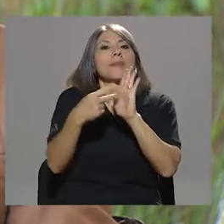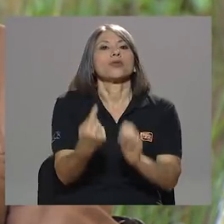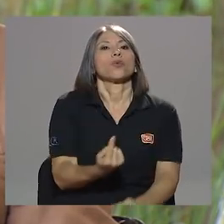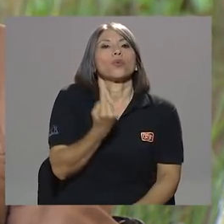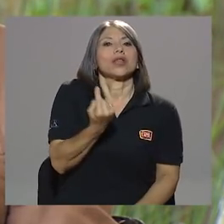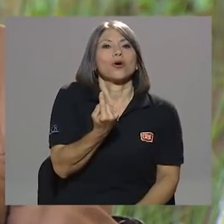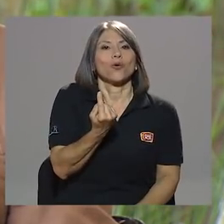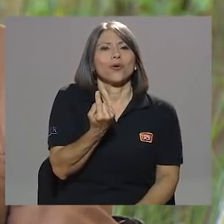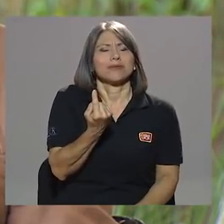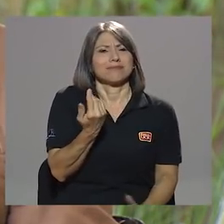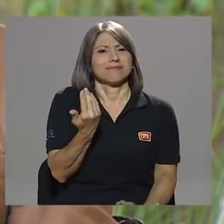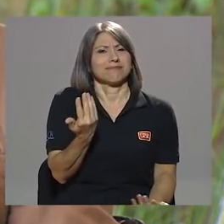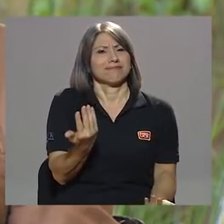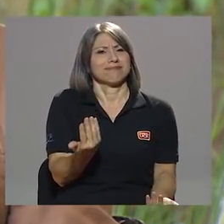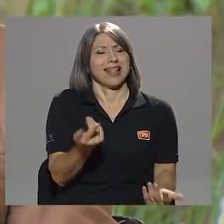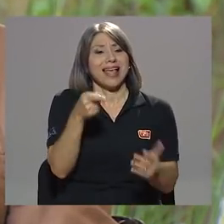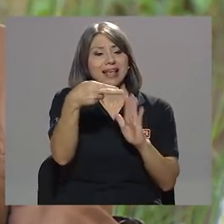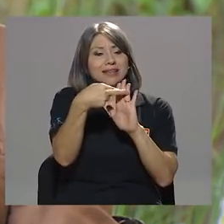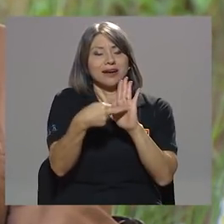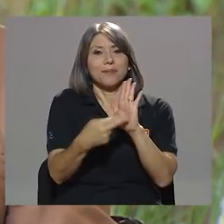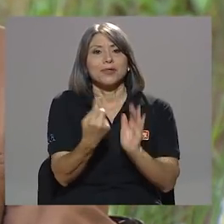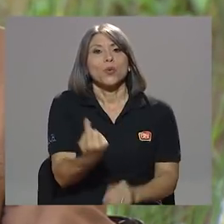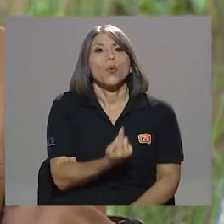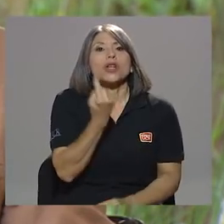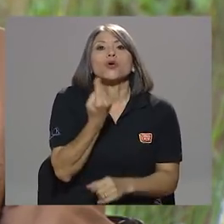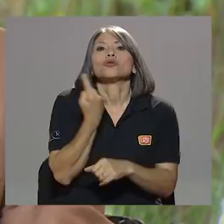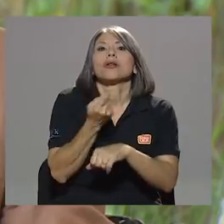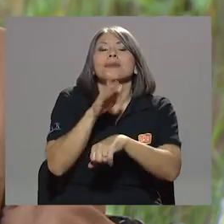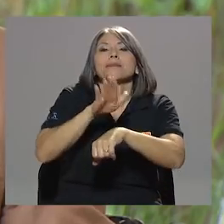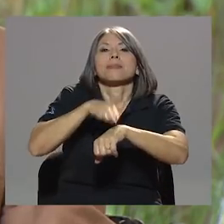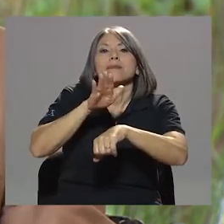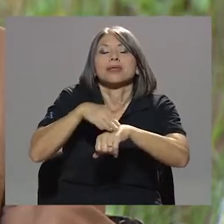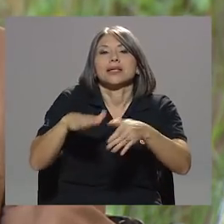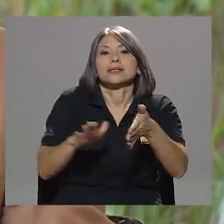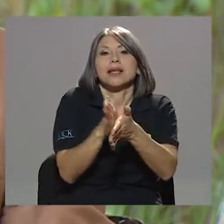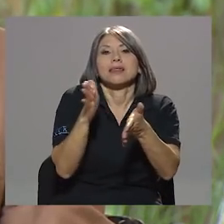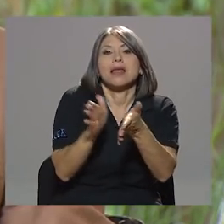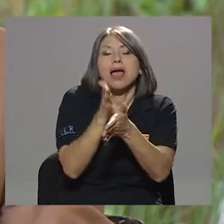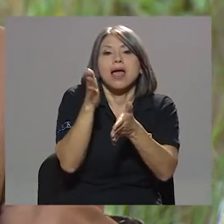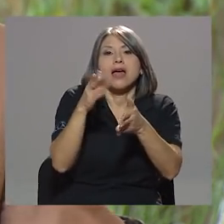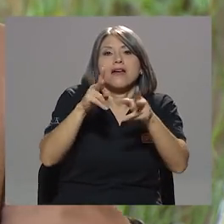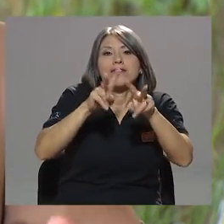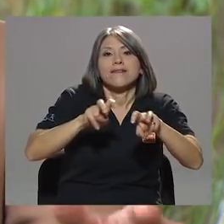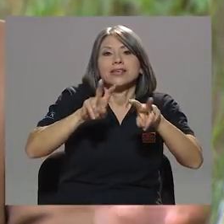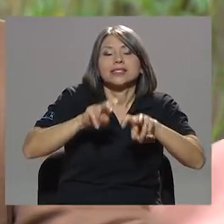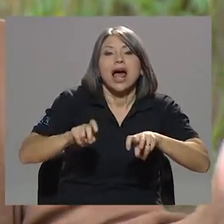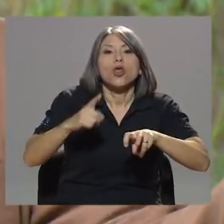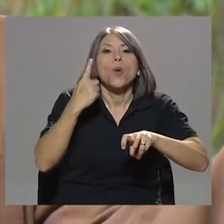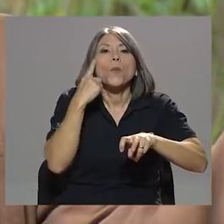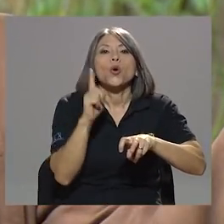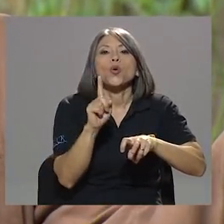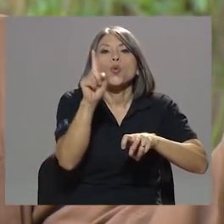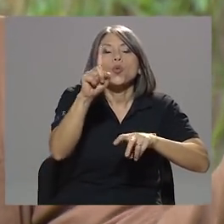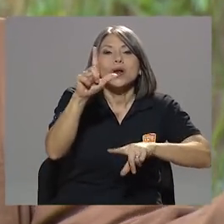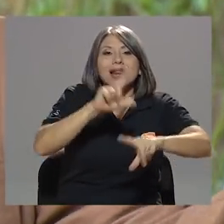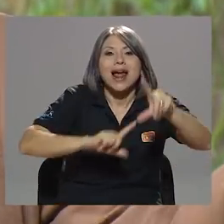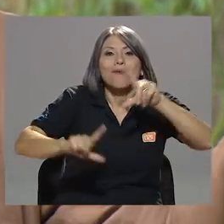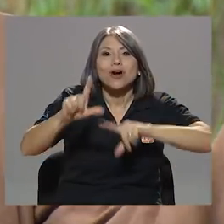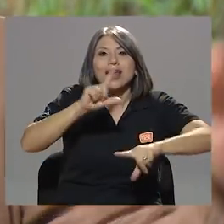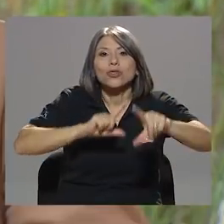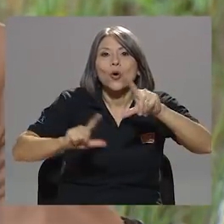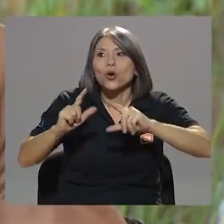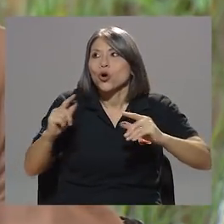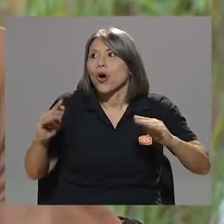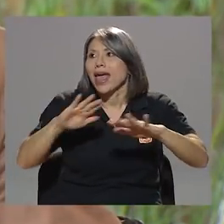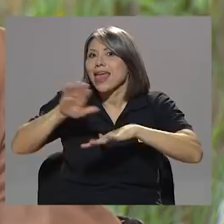Este reglamento único solamente permite que el cemento sea revisado por un laboratorio en todo